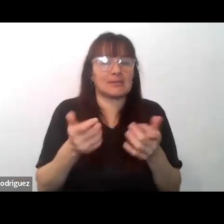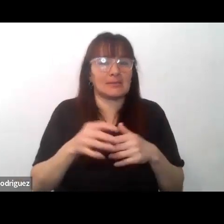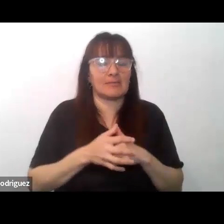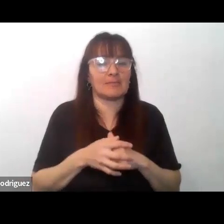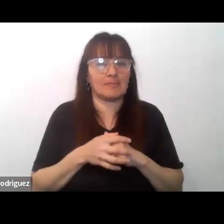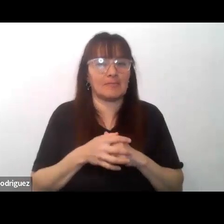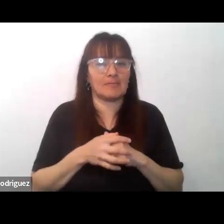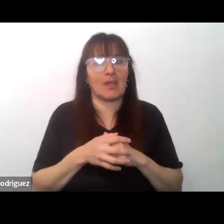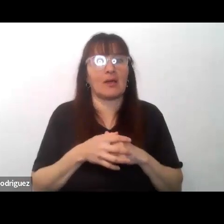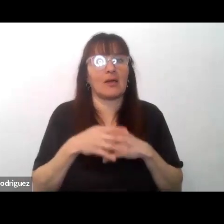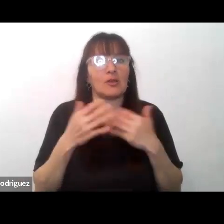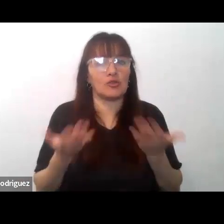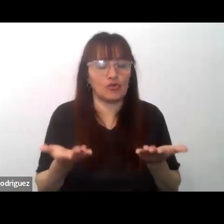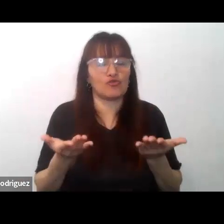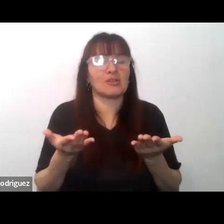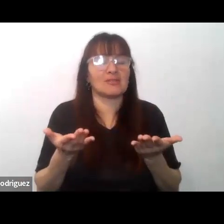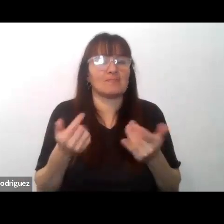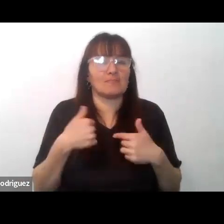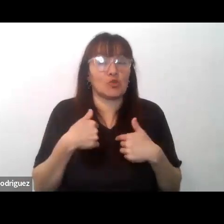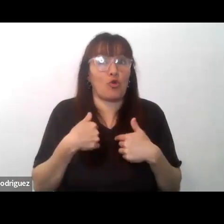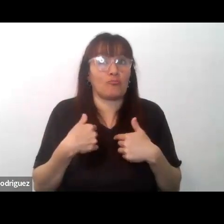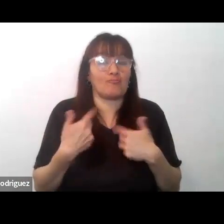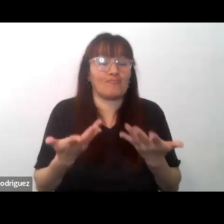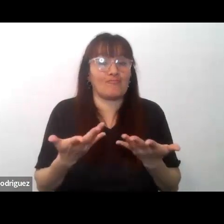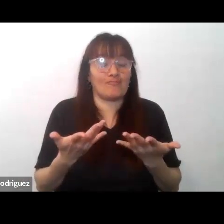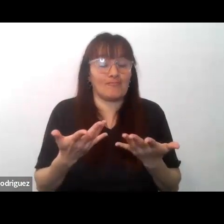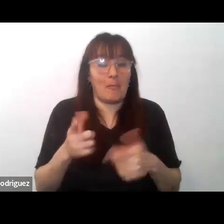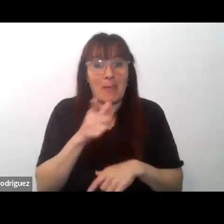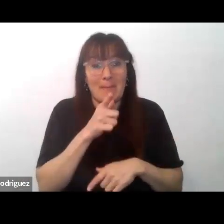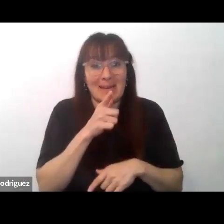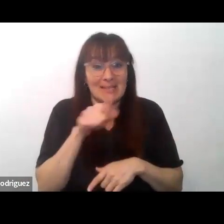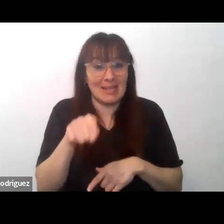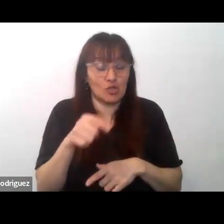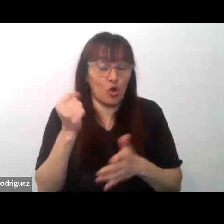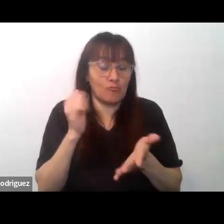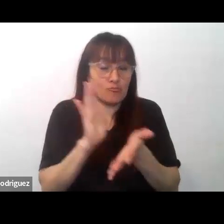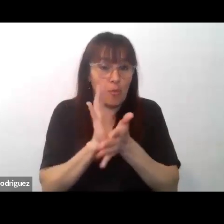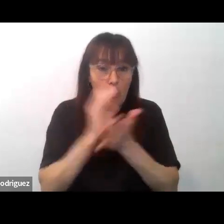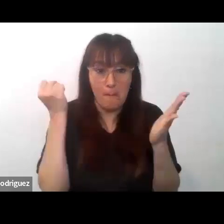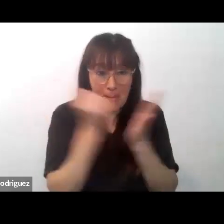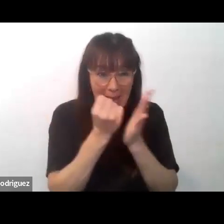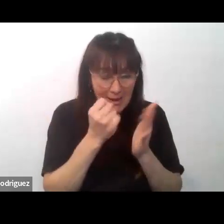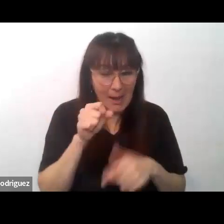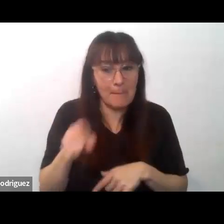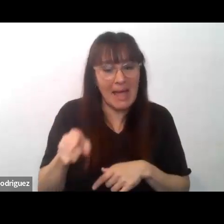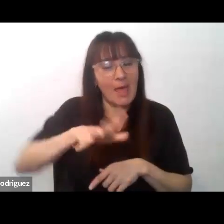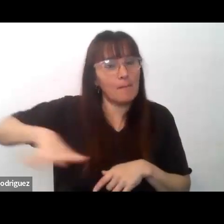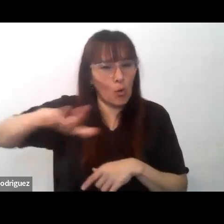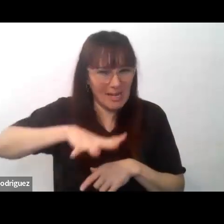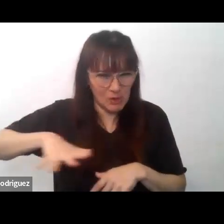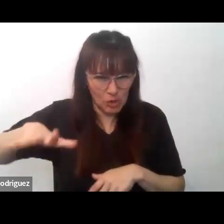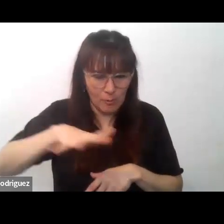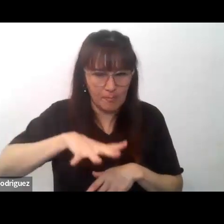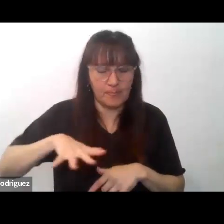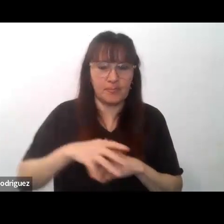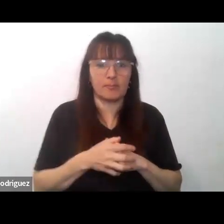llamamos a la interculturalidad y temo que esto genere una estigmatización de esa población como si